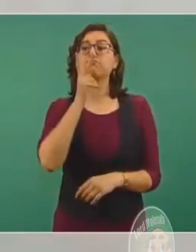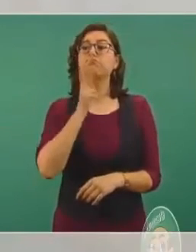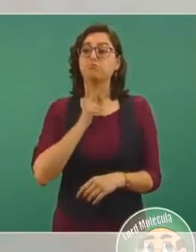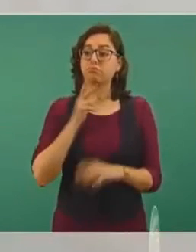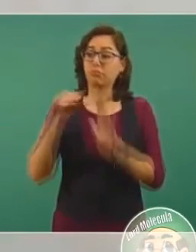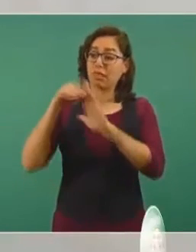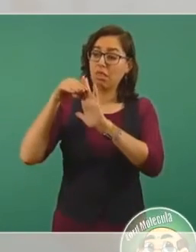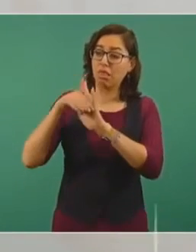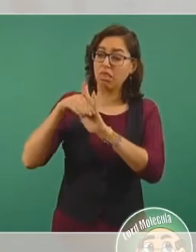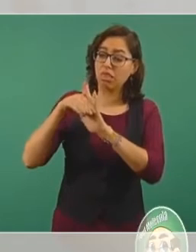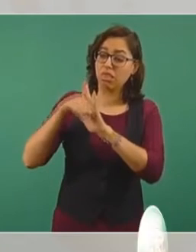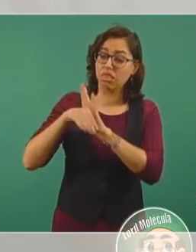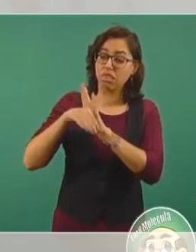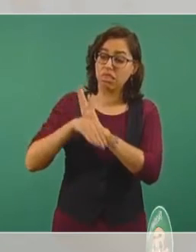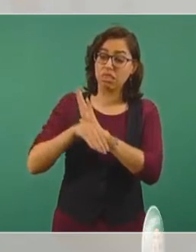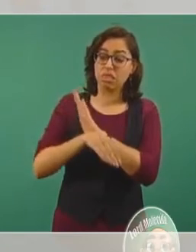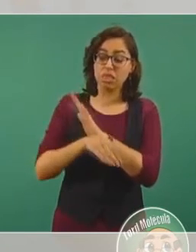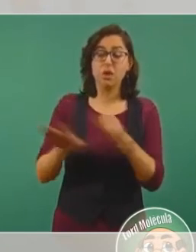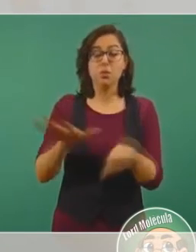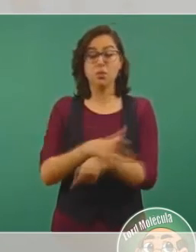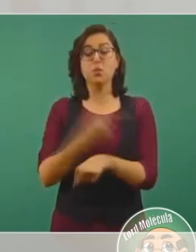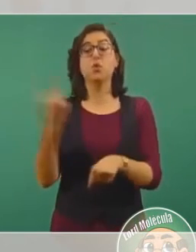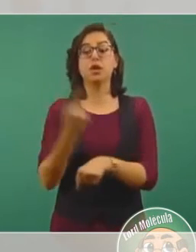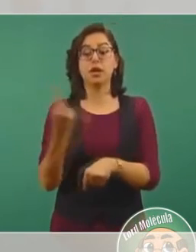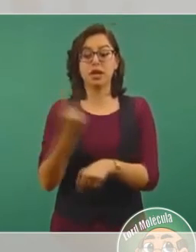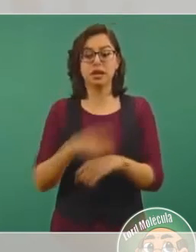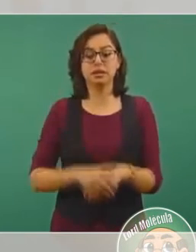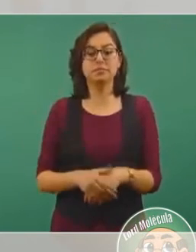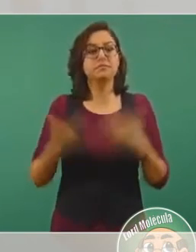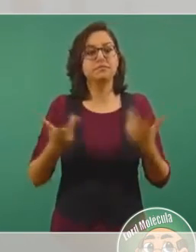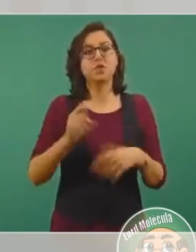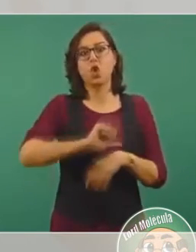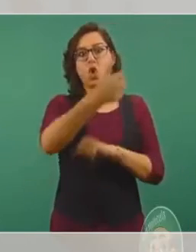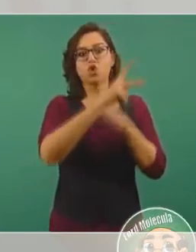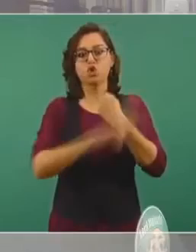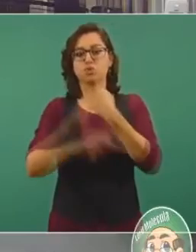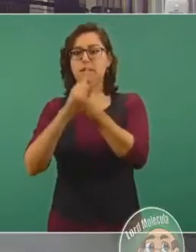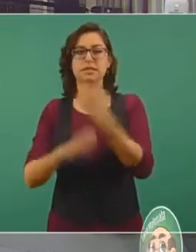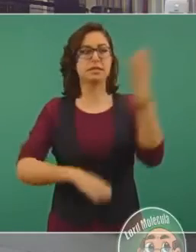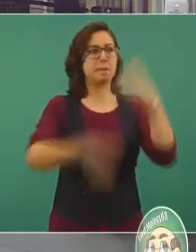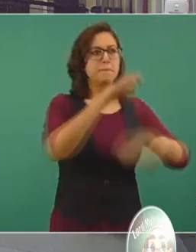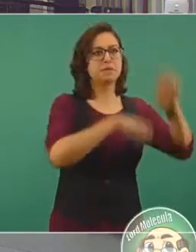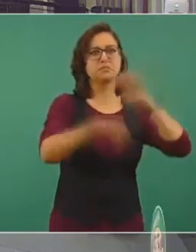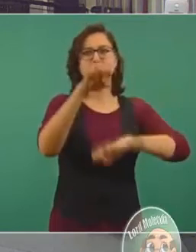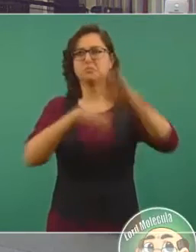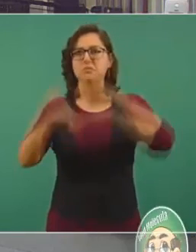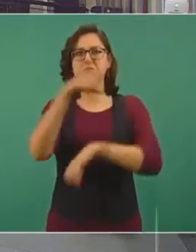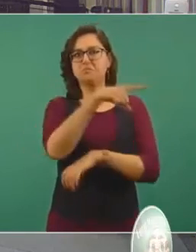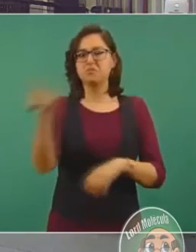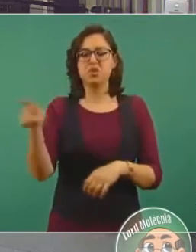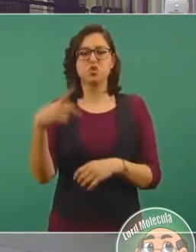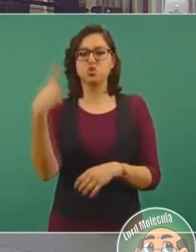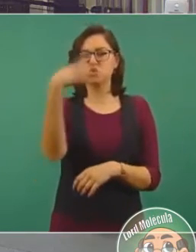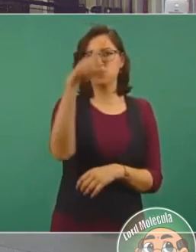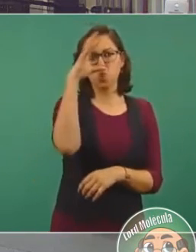a la negativa sistemática de las empresas extranjeras, modificar la visión